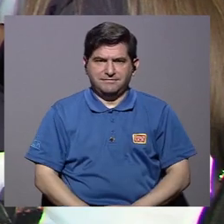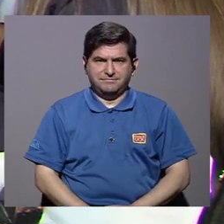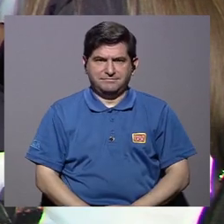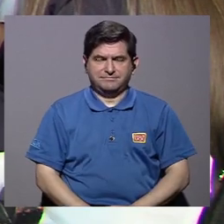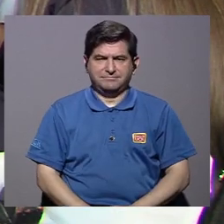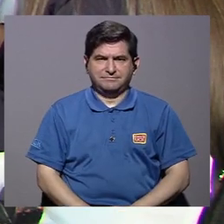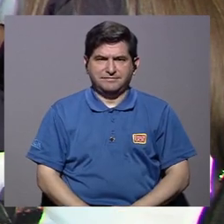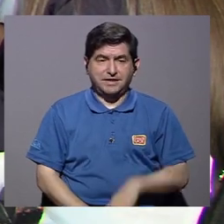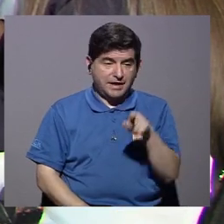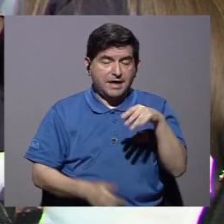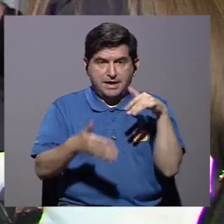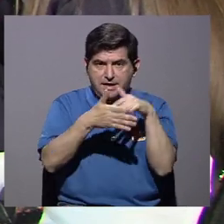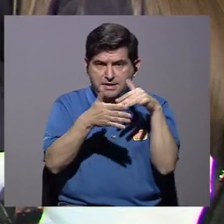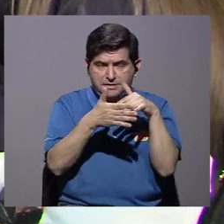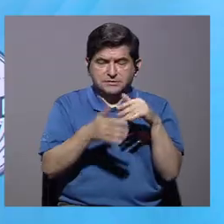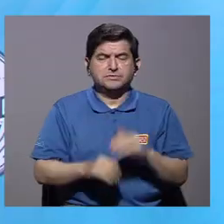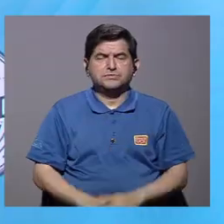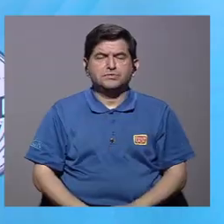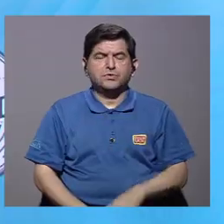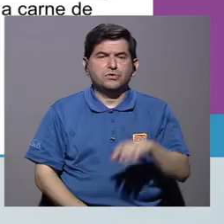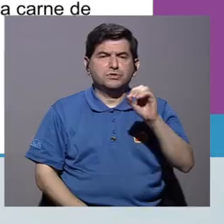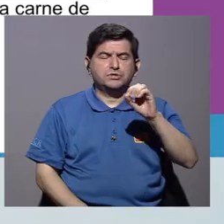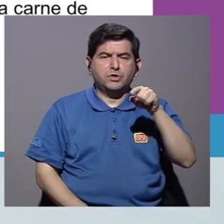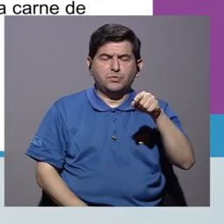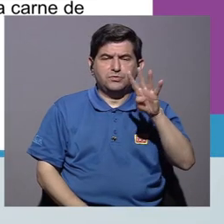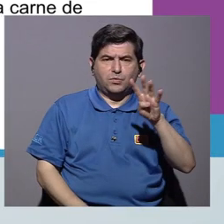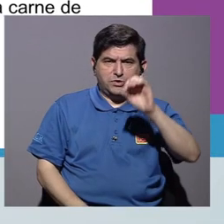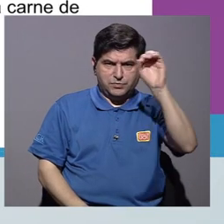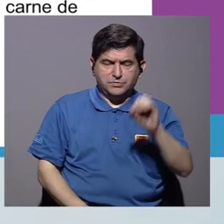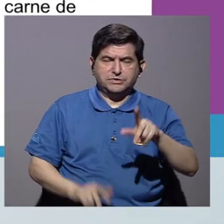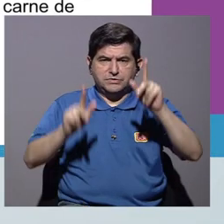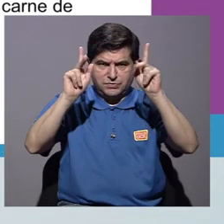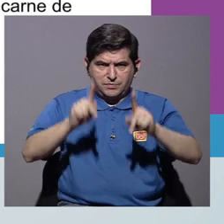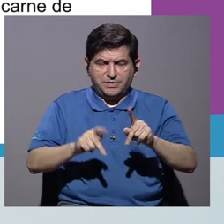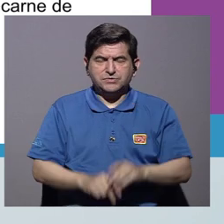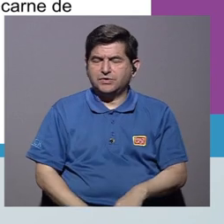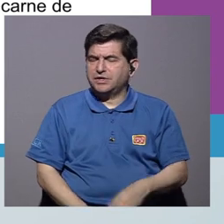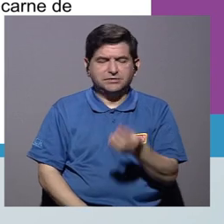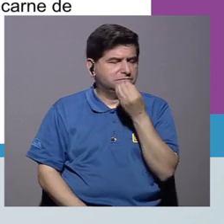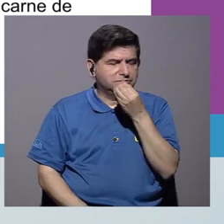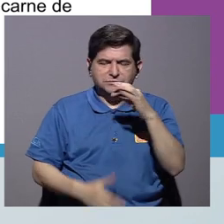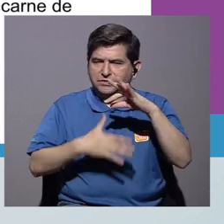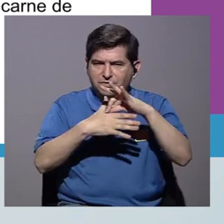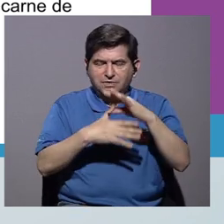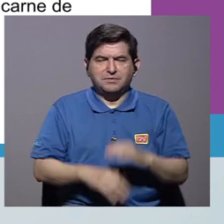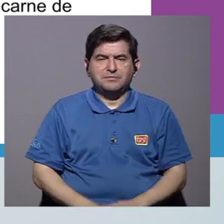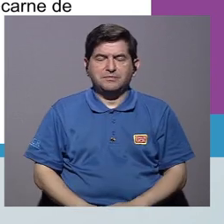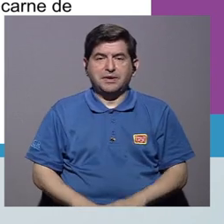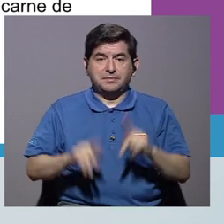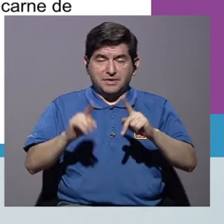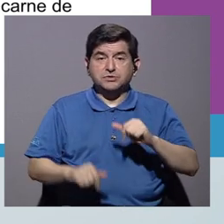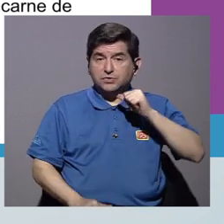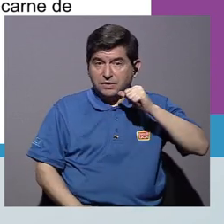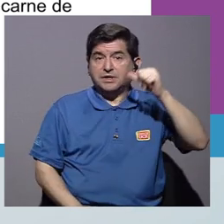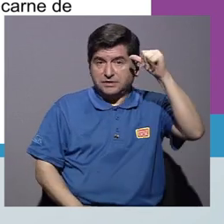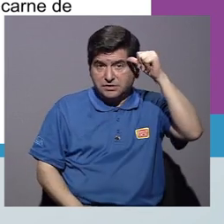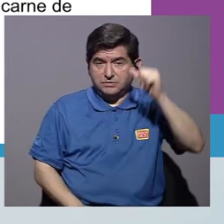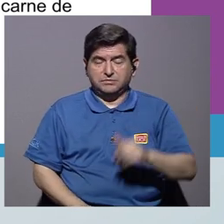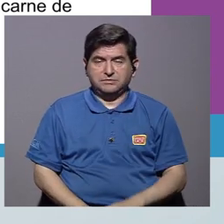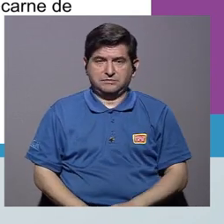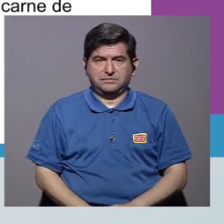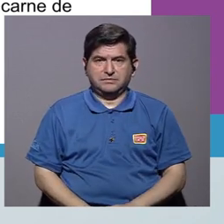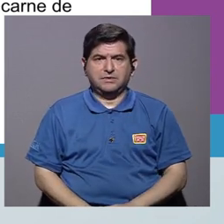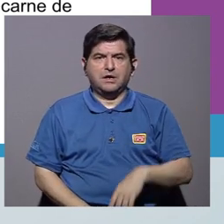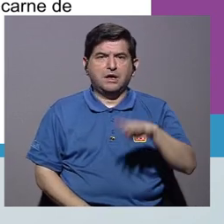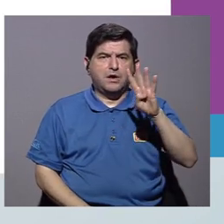este estudio se vio que 0.4% de las personas no consumen carne, mayores de edad, y